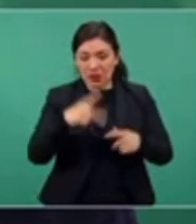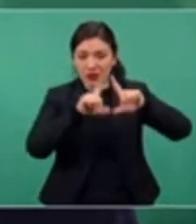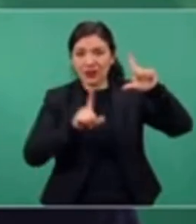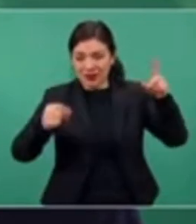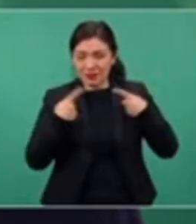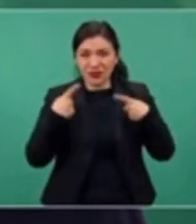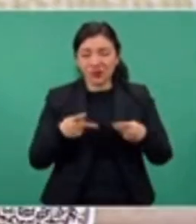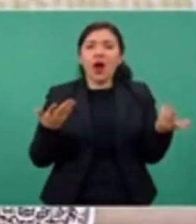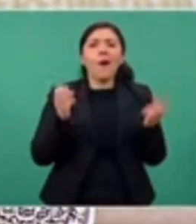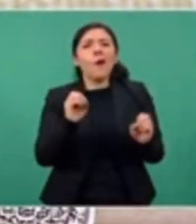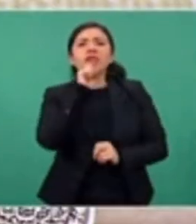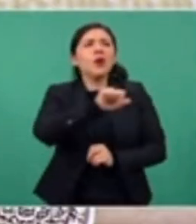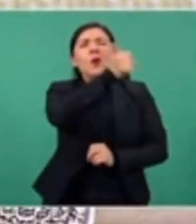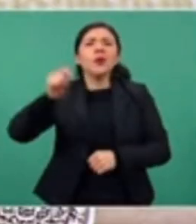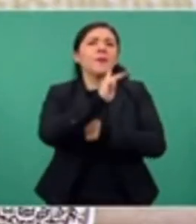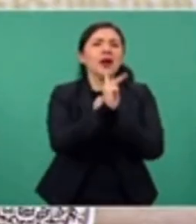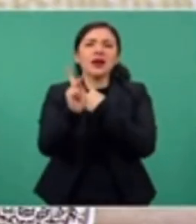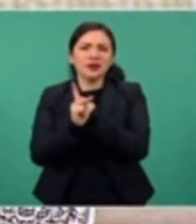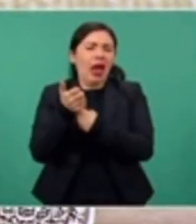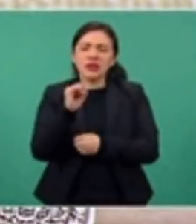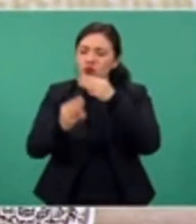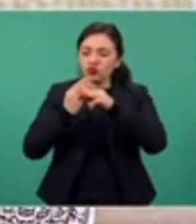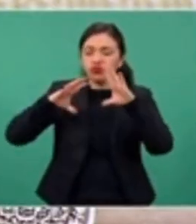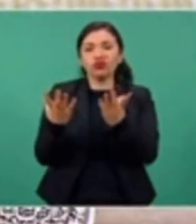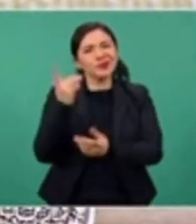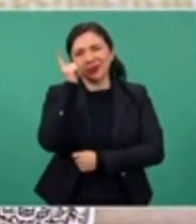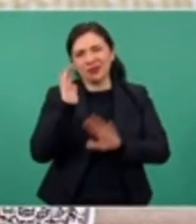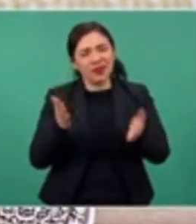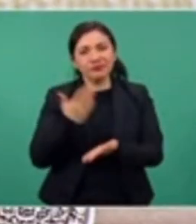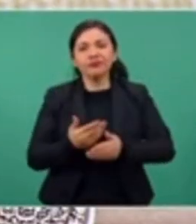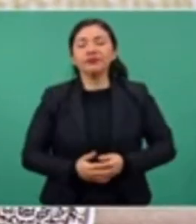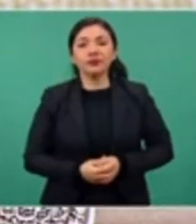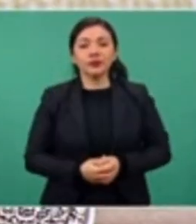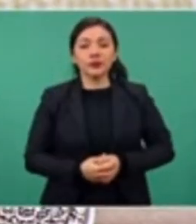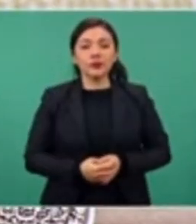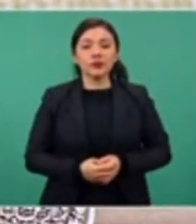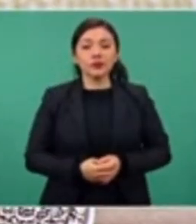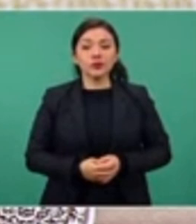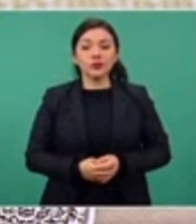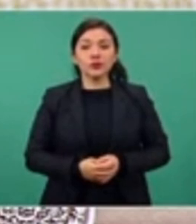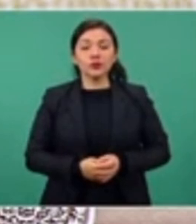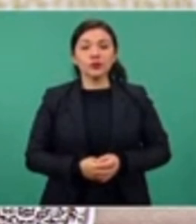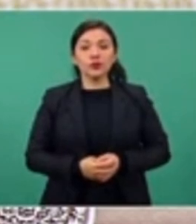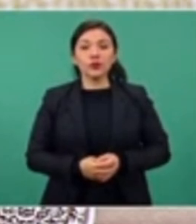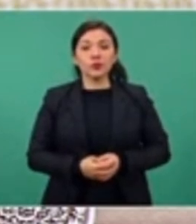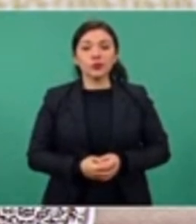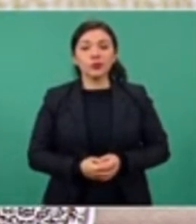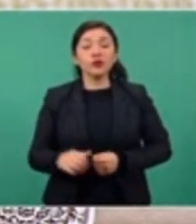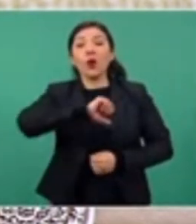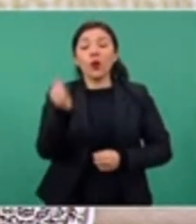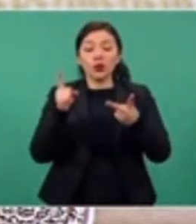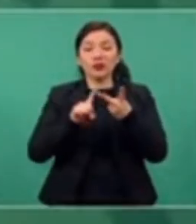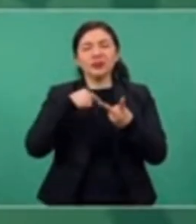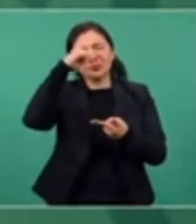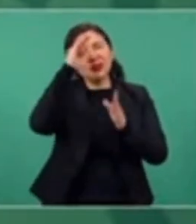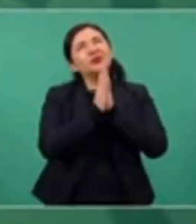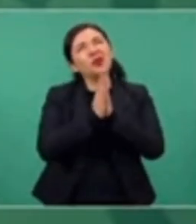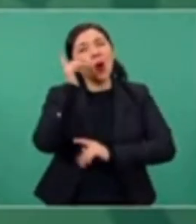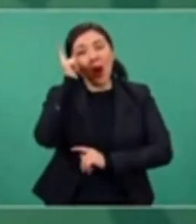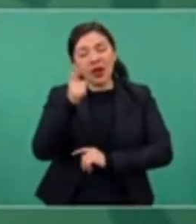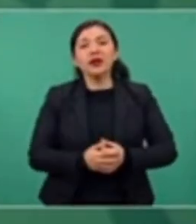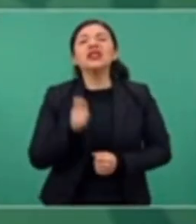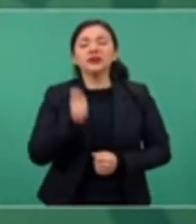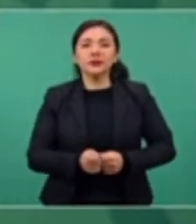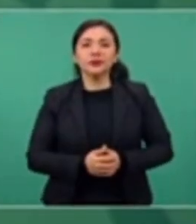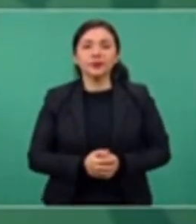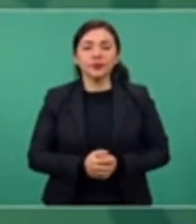y de otros países del mundo. Mi segundo deseo es que